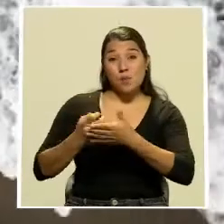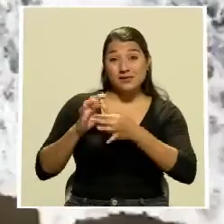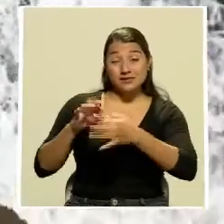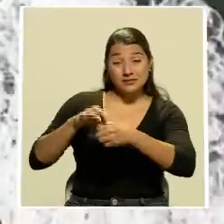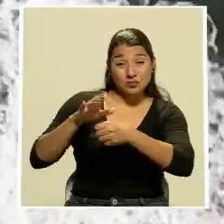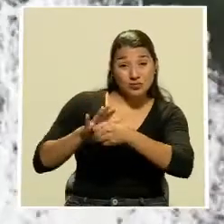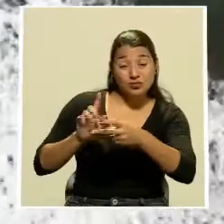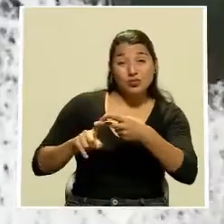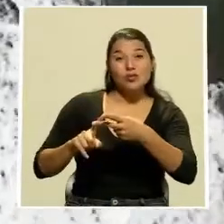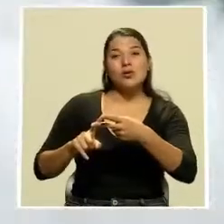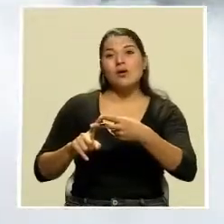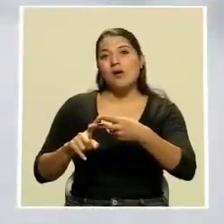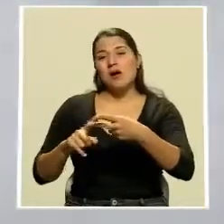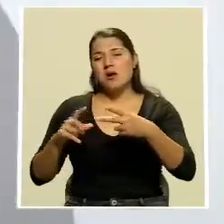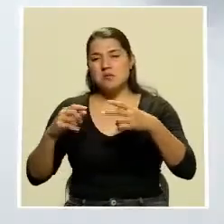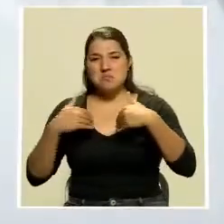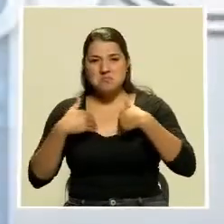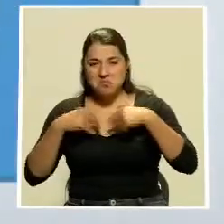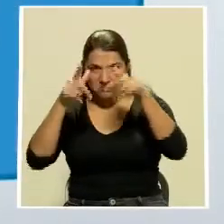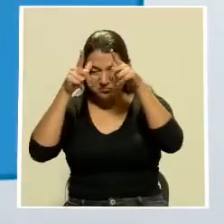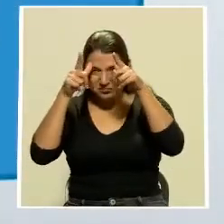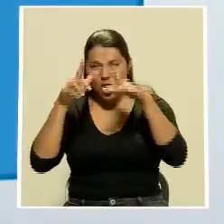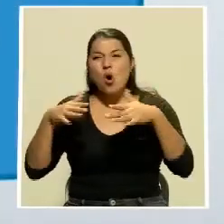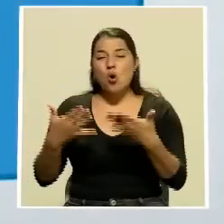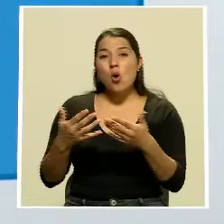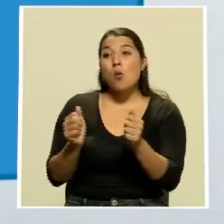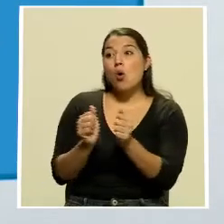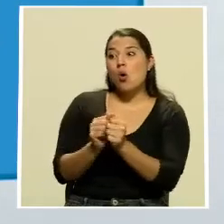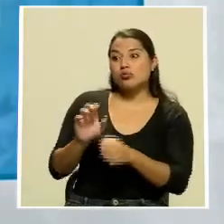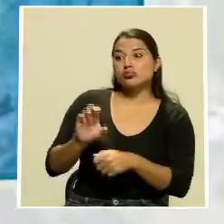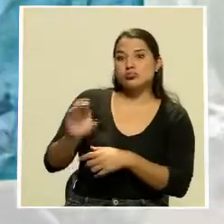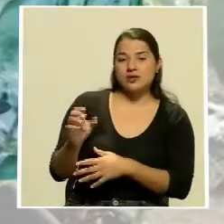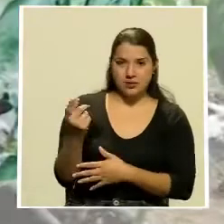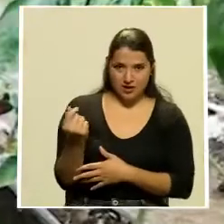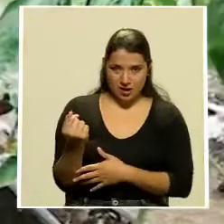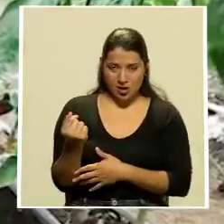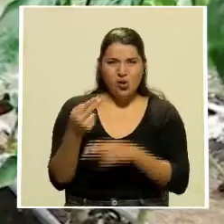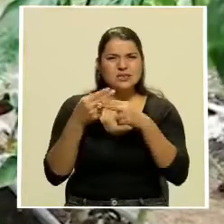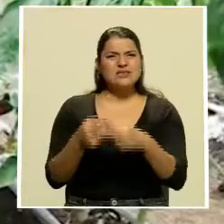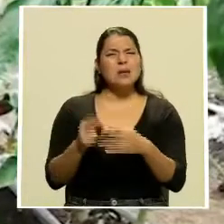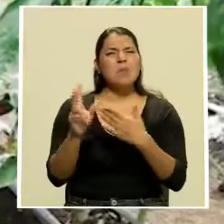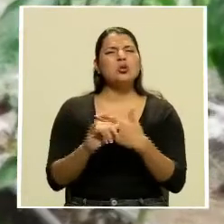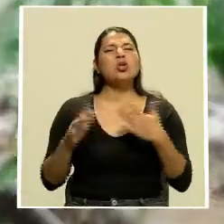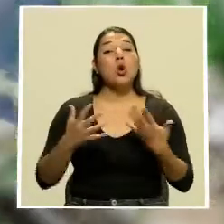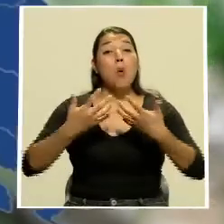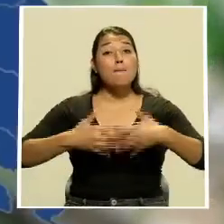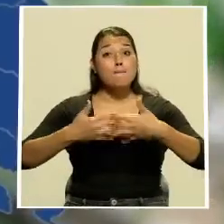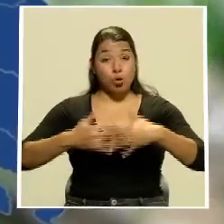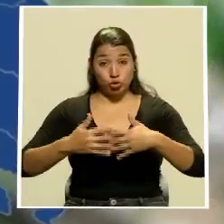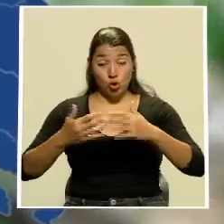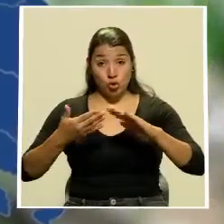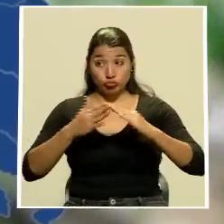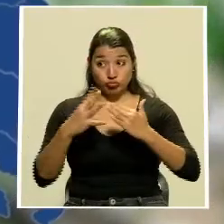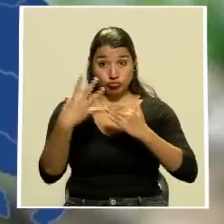pecuarias mediante financiamientos y fondos de recursos no reembolsables. Bajo el nombre Motor Rural, el INDER